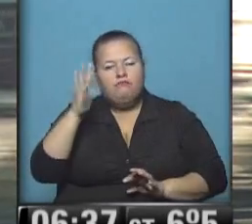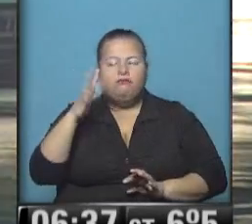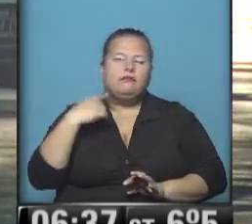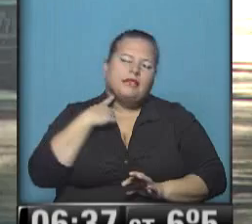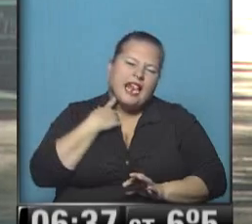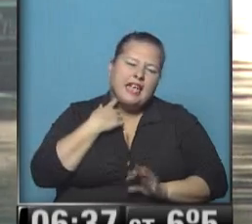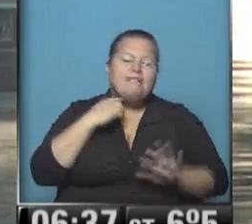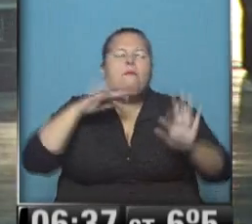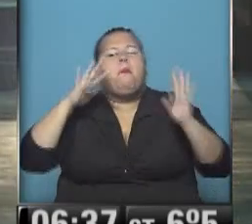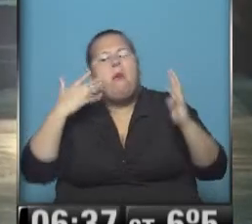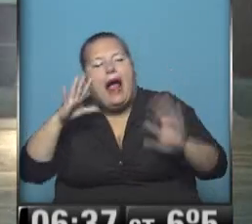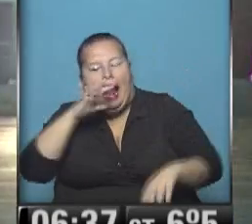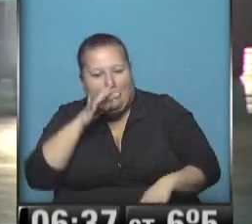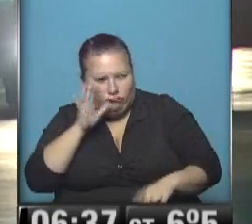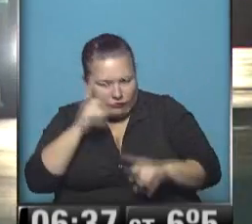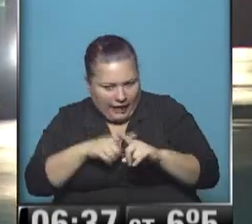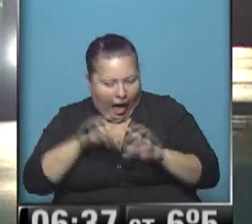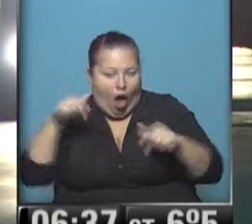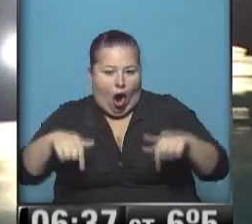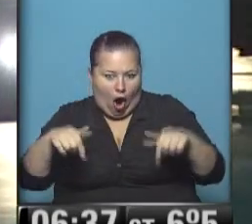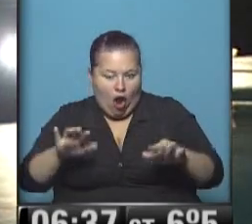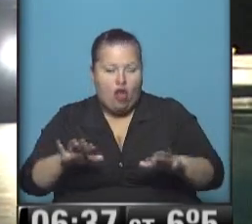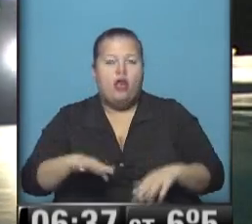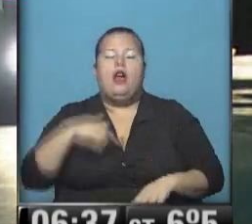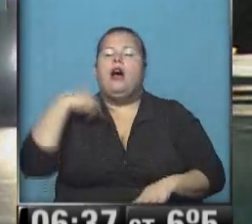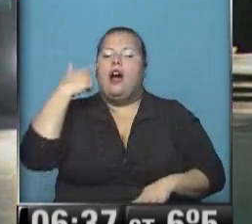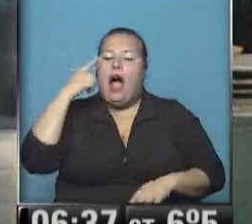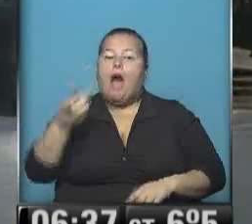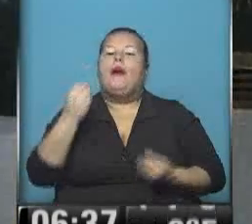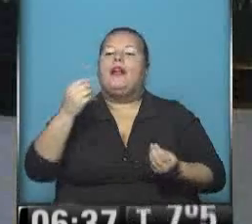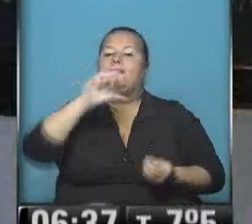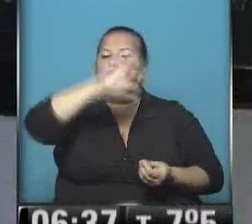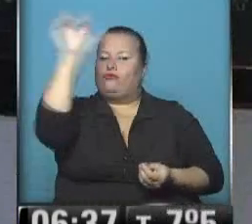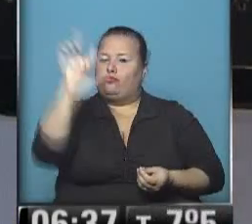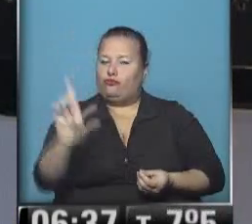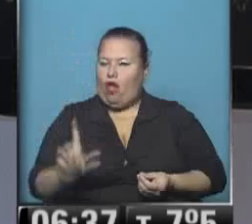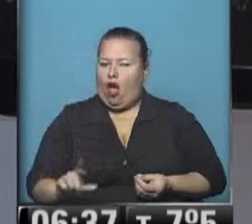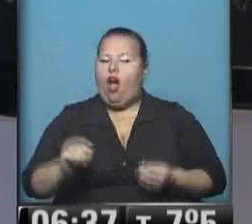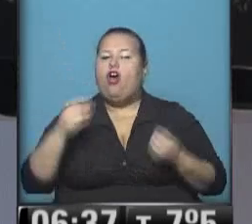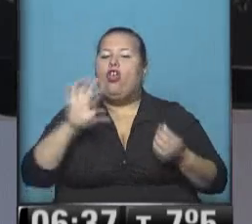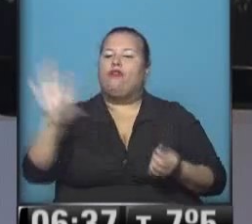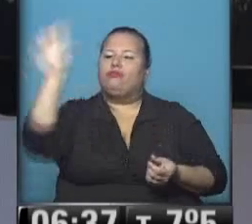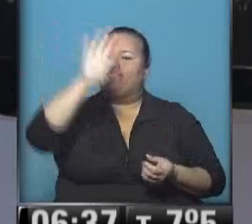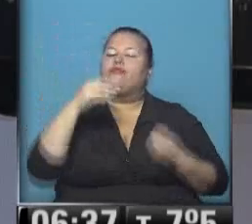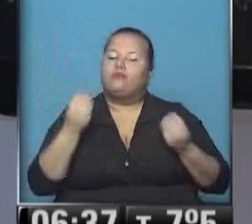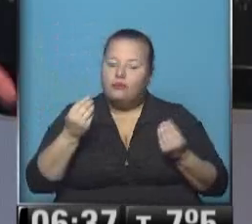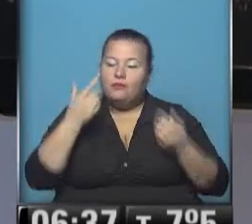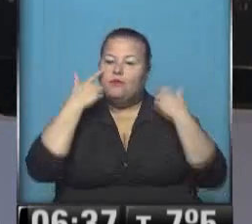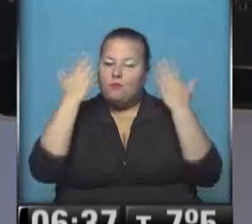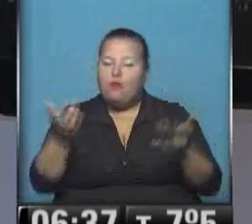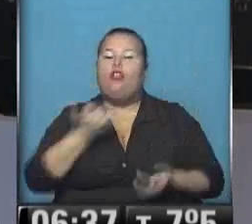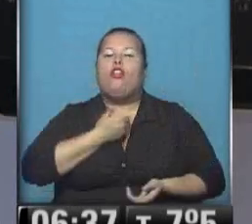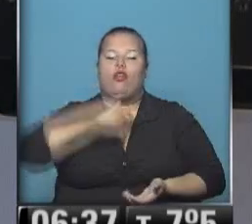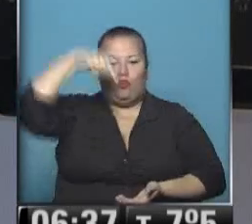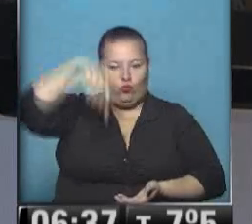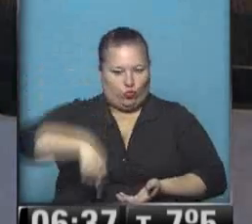13, a lo sumo 14 grados para hoy. Vamos a recorrer todo, todo, todo el territorio del país y vámonos